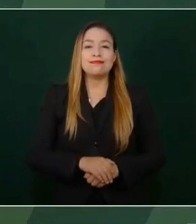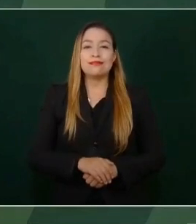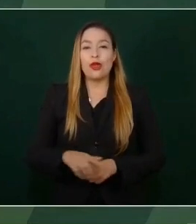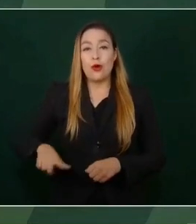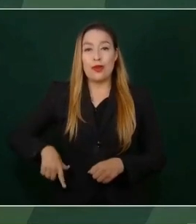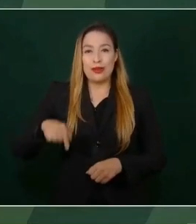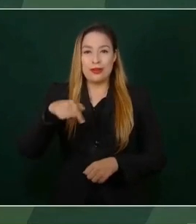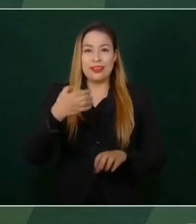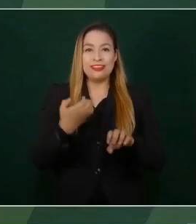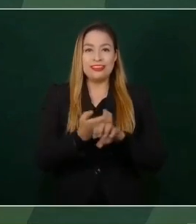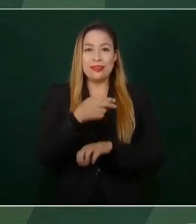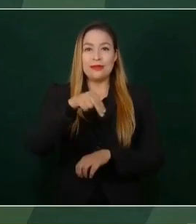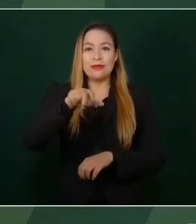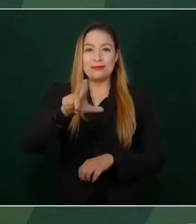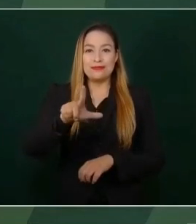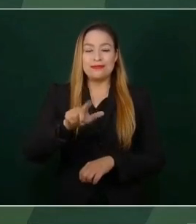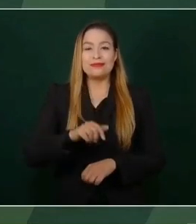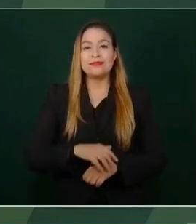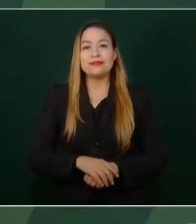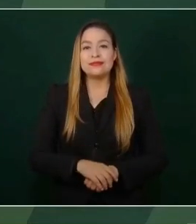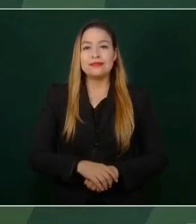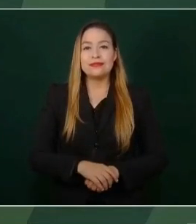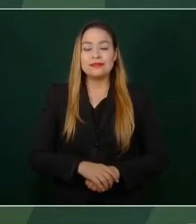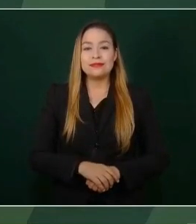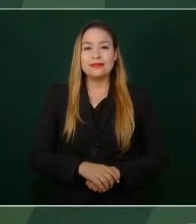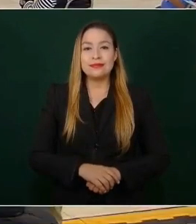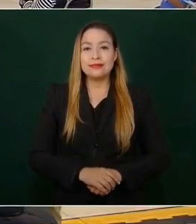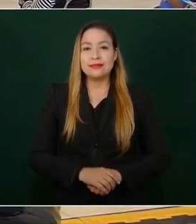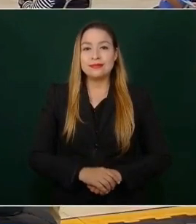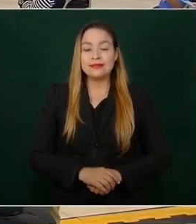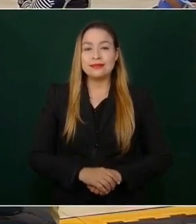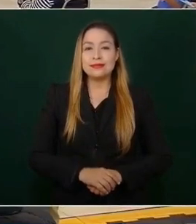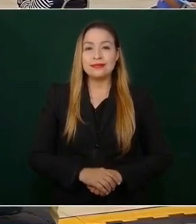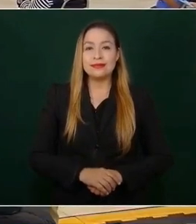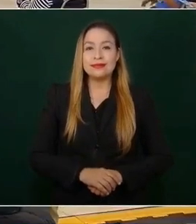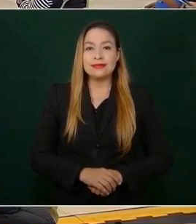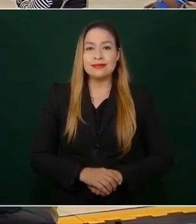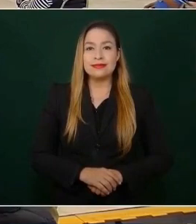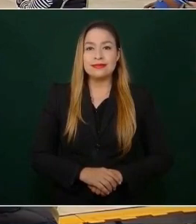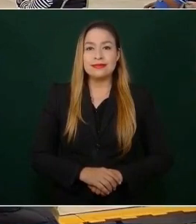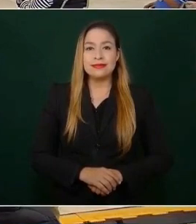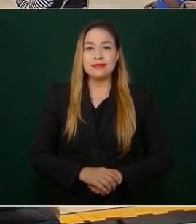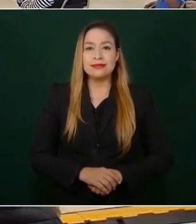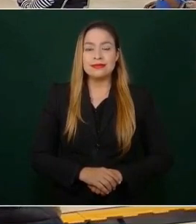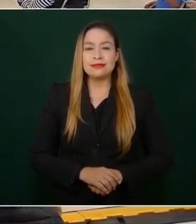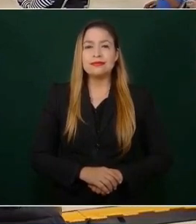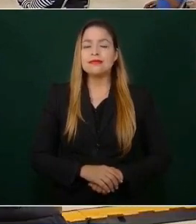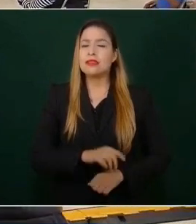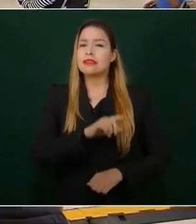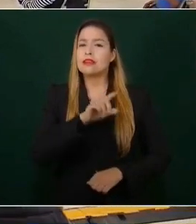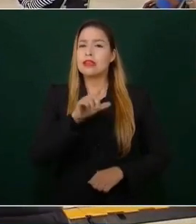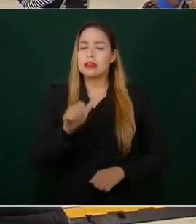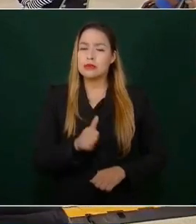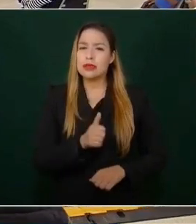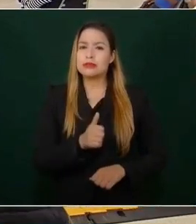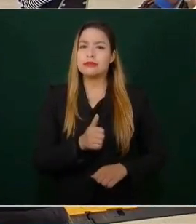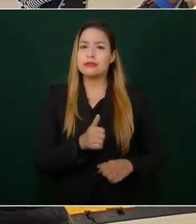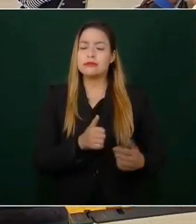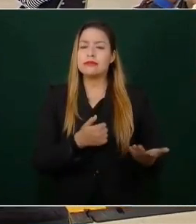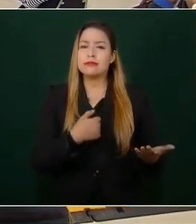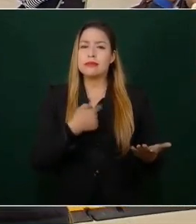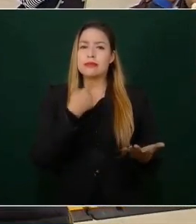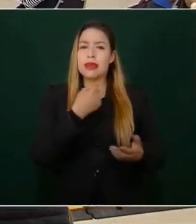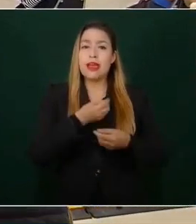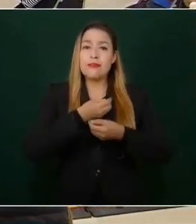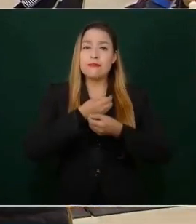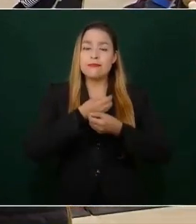gobernador de Nuevo León. Posteriormente, va a informar el